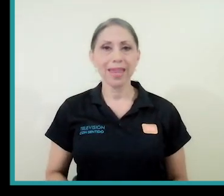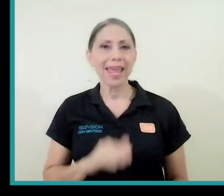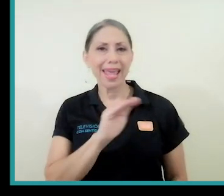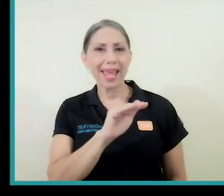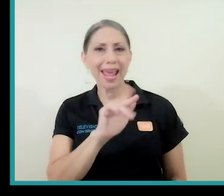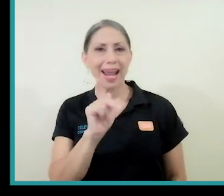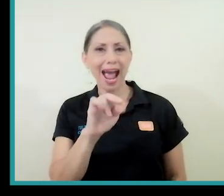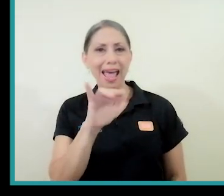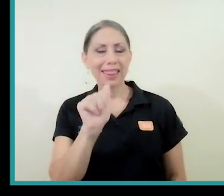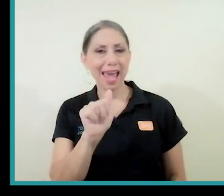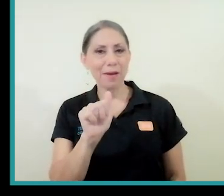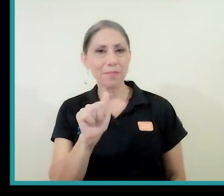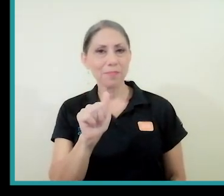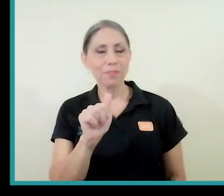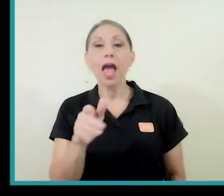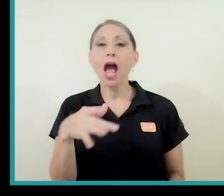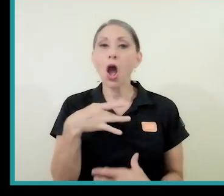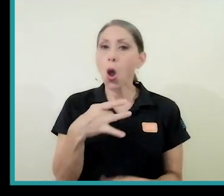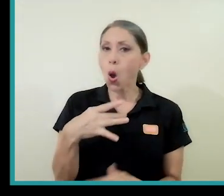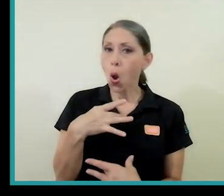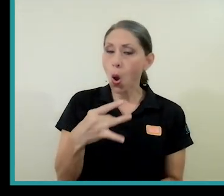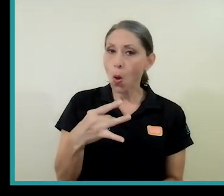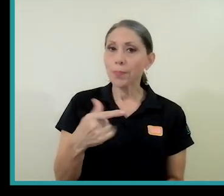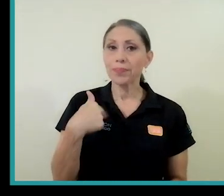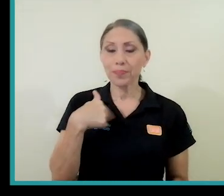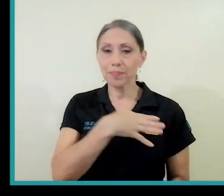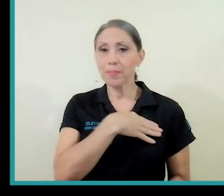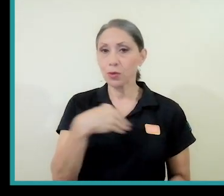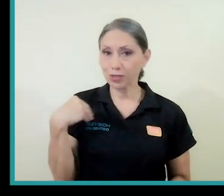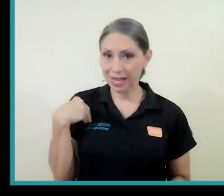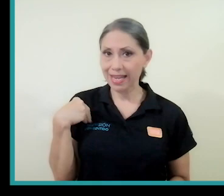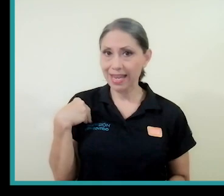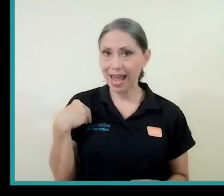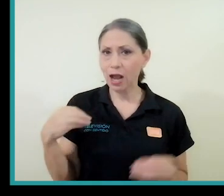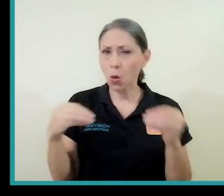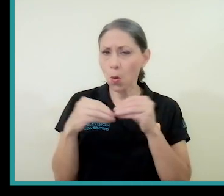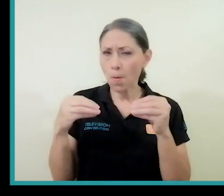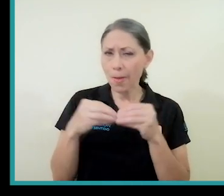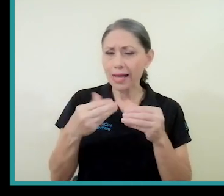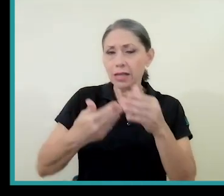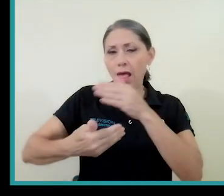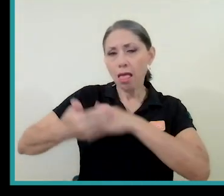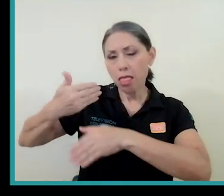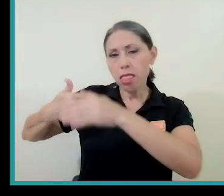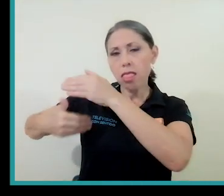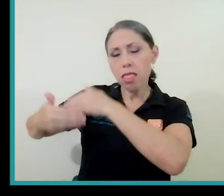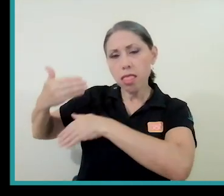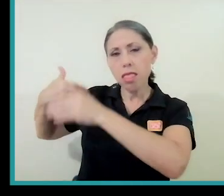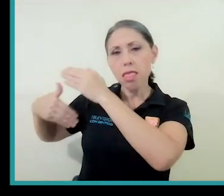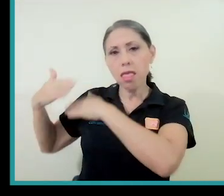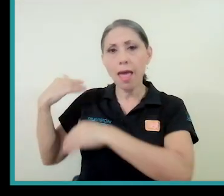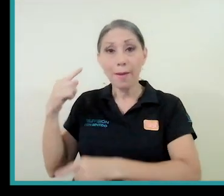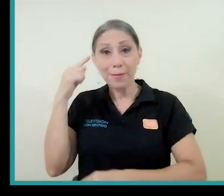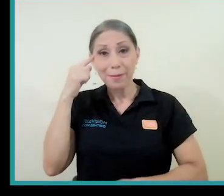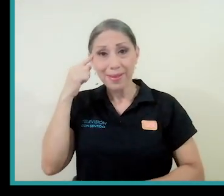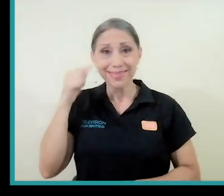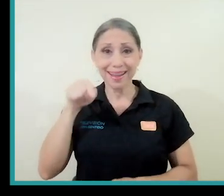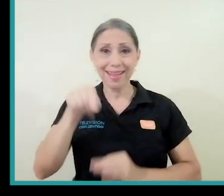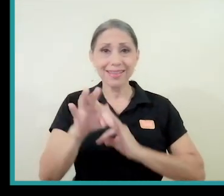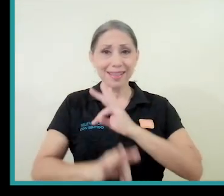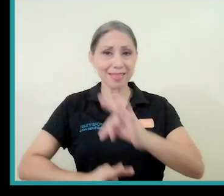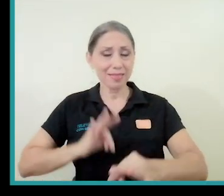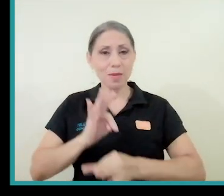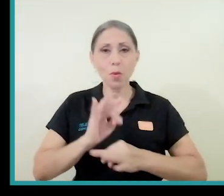Katia. Bueno, sí, muy interesante. A mí me gustaría, inclusive, ir un poco como más atrás y pensar que